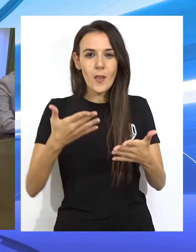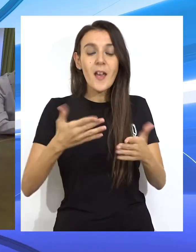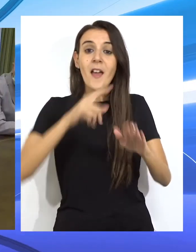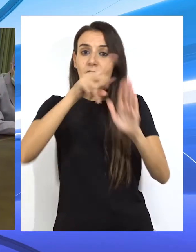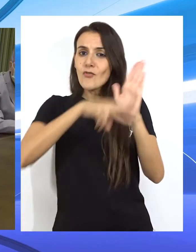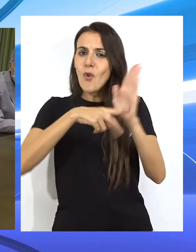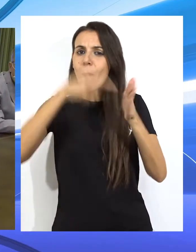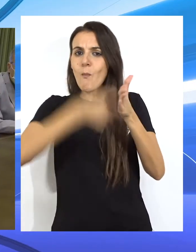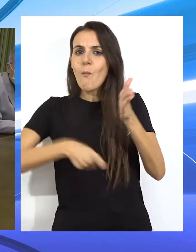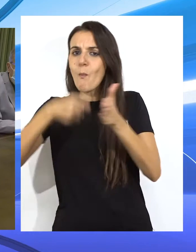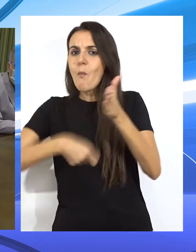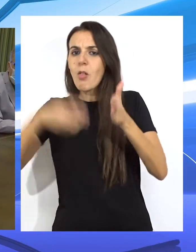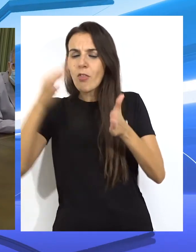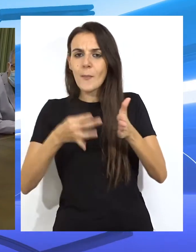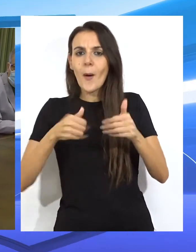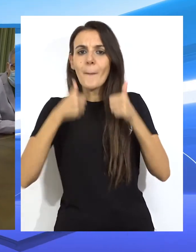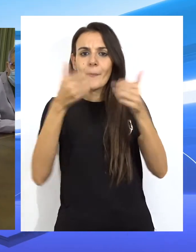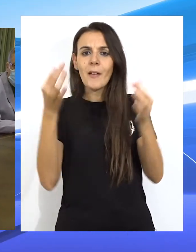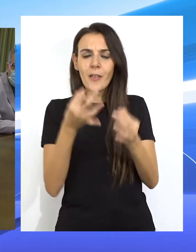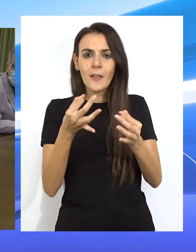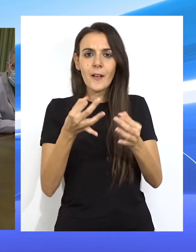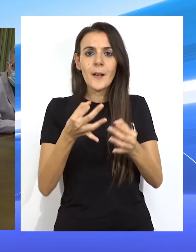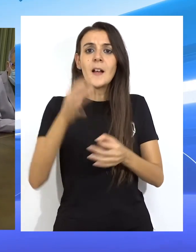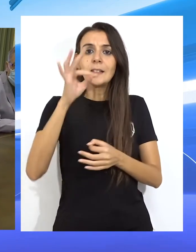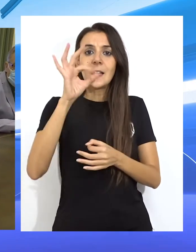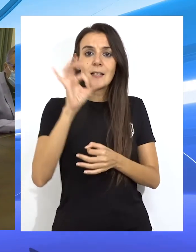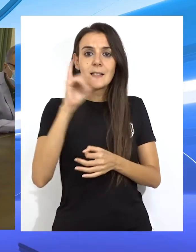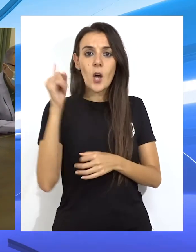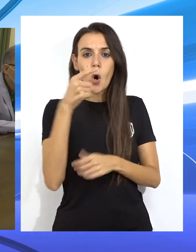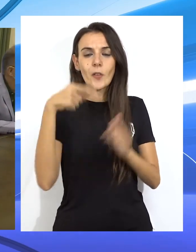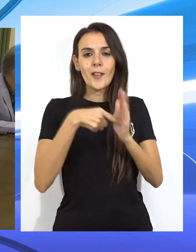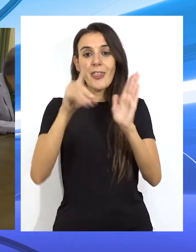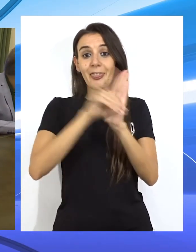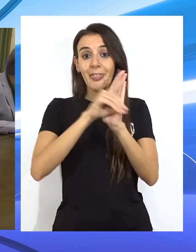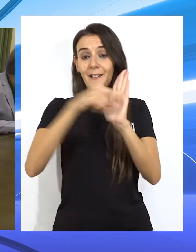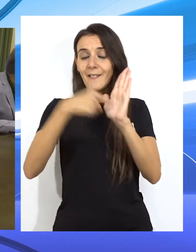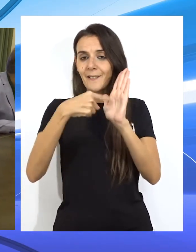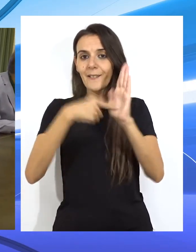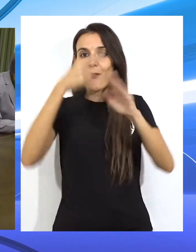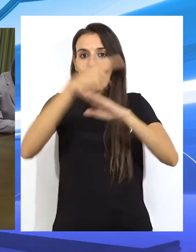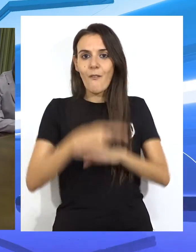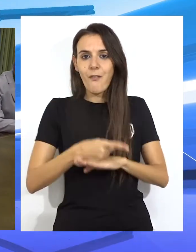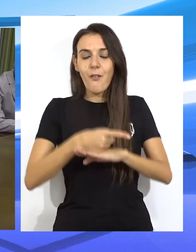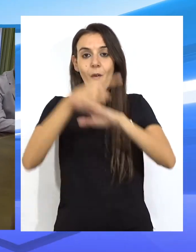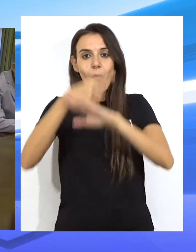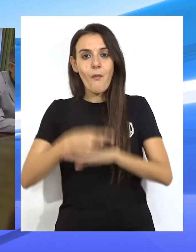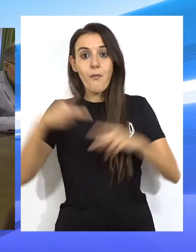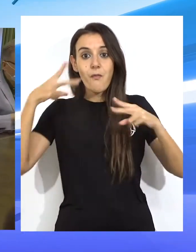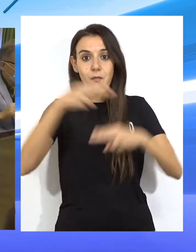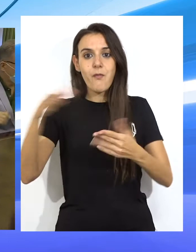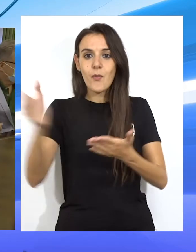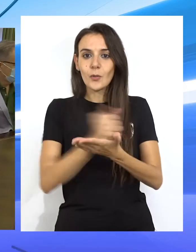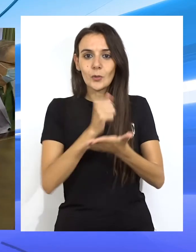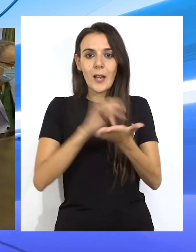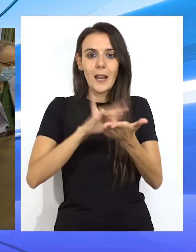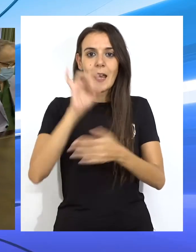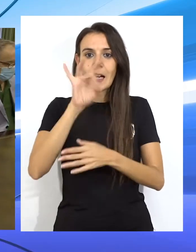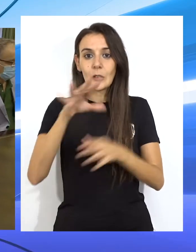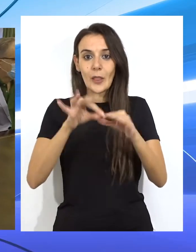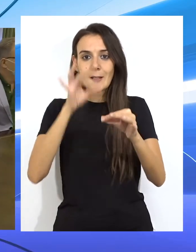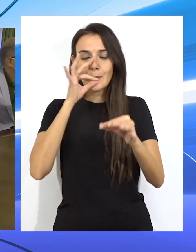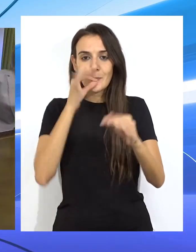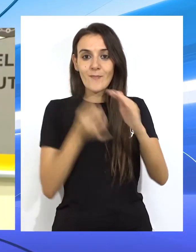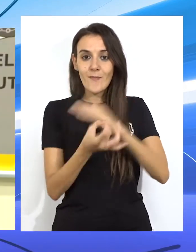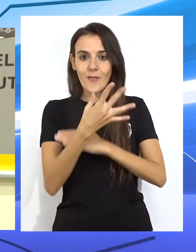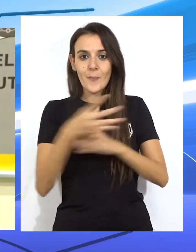endurecer las medidas. Para empezar, el TSJ ha ya dado luz verde al decreto de la ciudad con medidas restrictivas que fue anunciado el 14 de